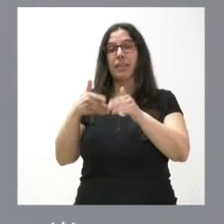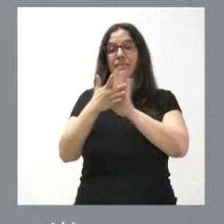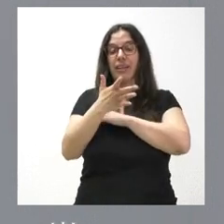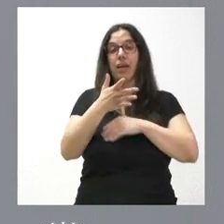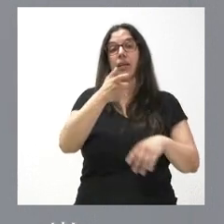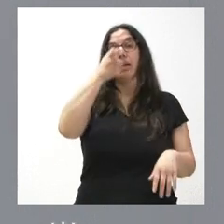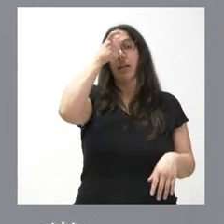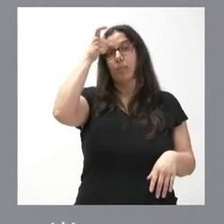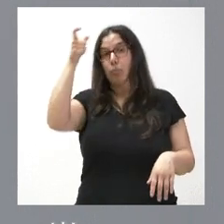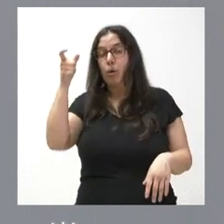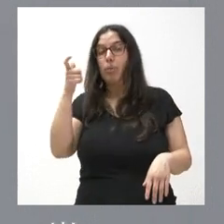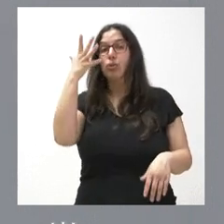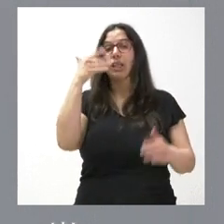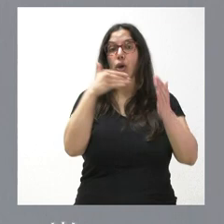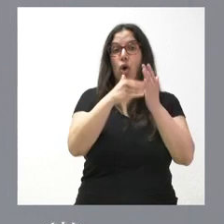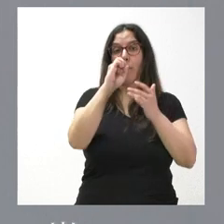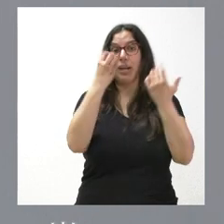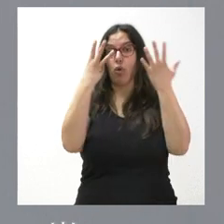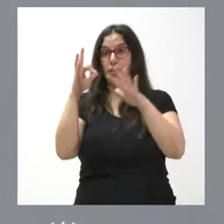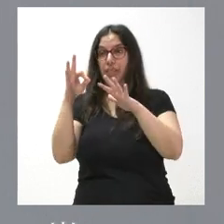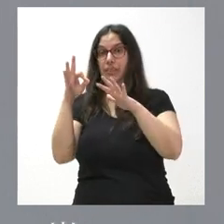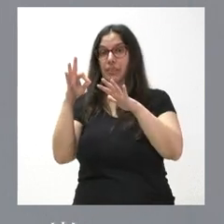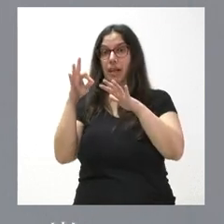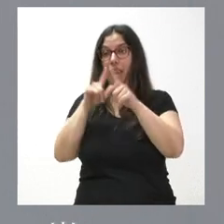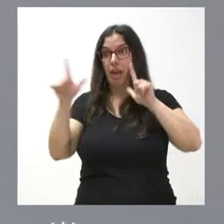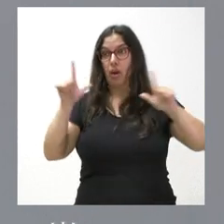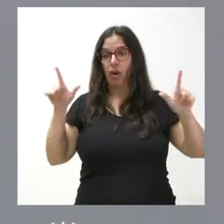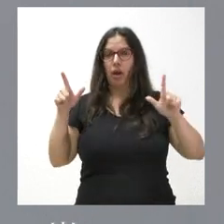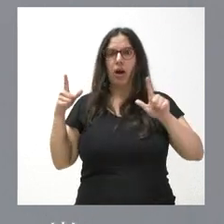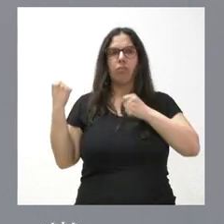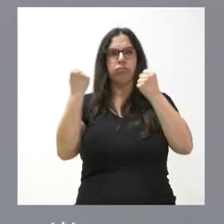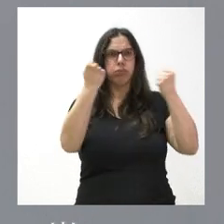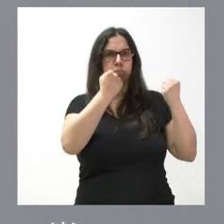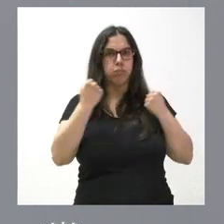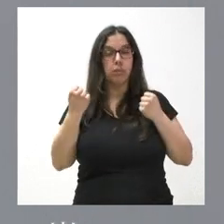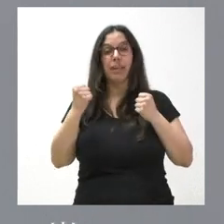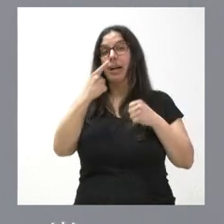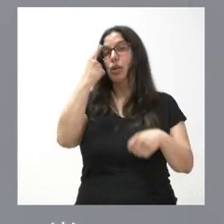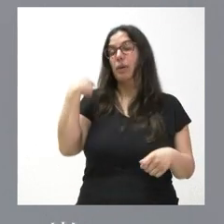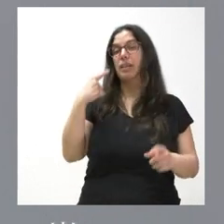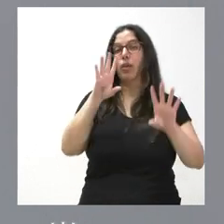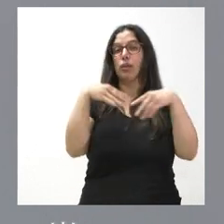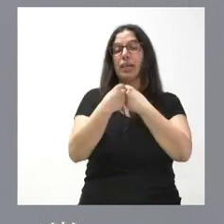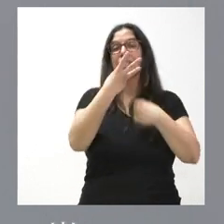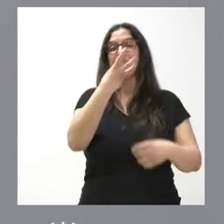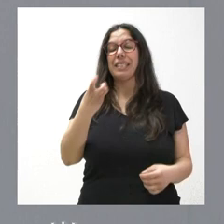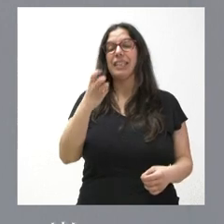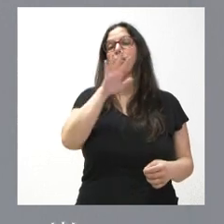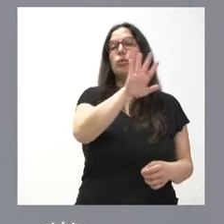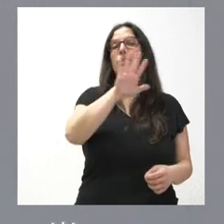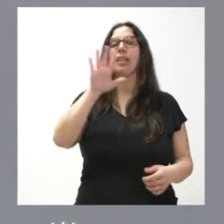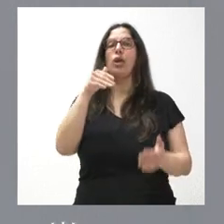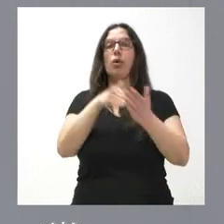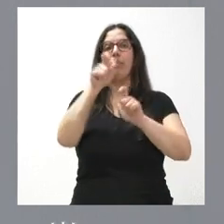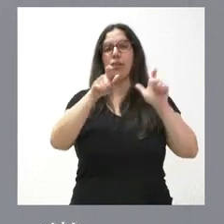.080 núcleos de población y que han registrado durante el año pasado 355.000 viajeros